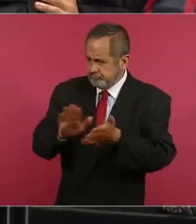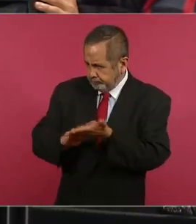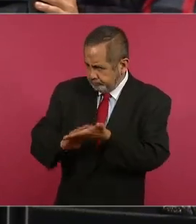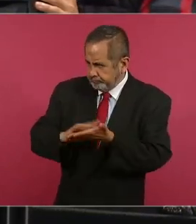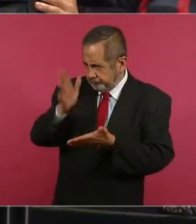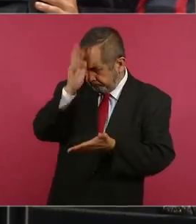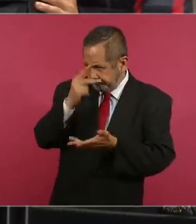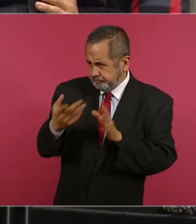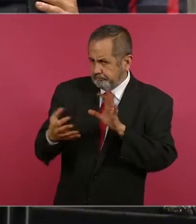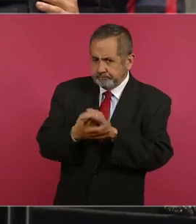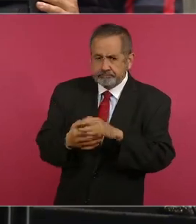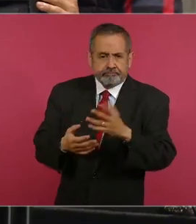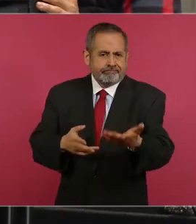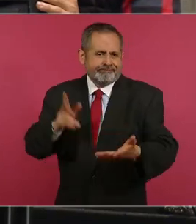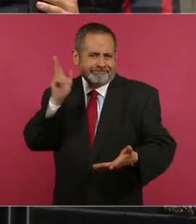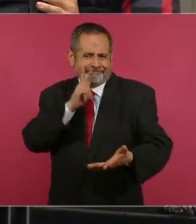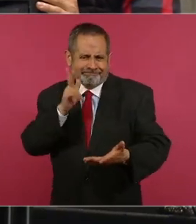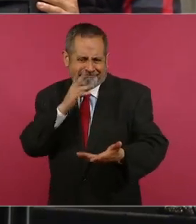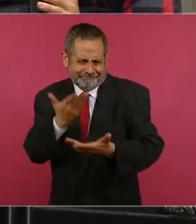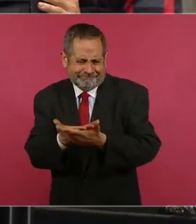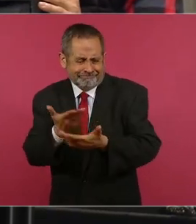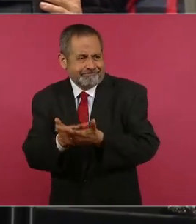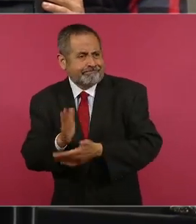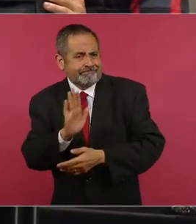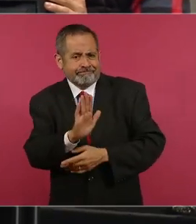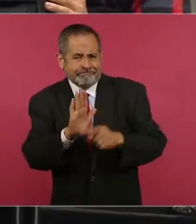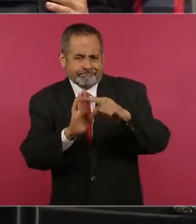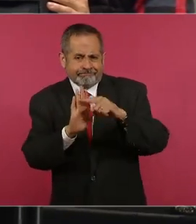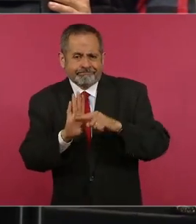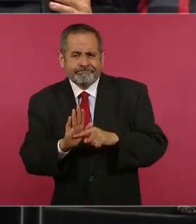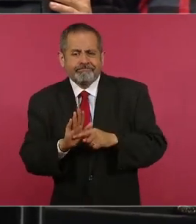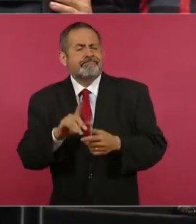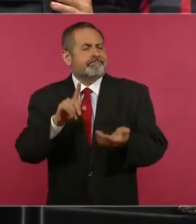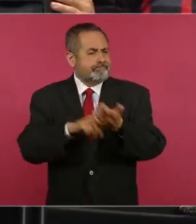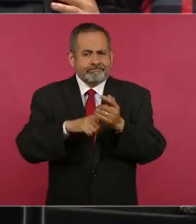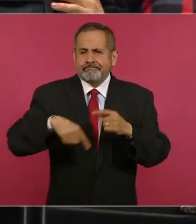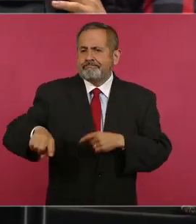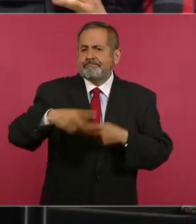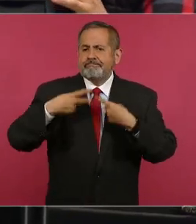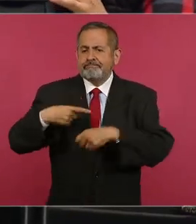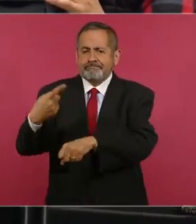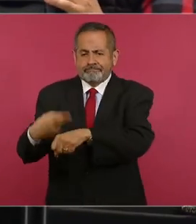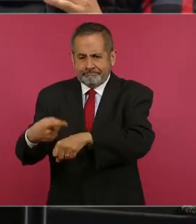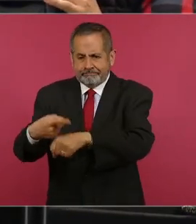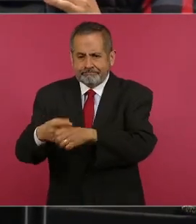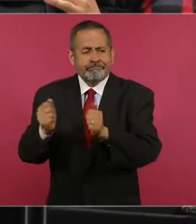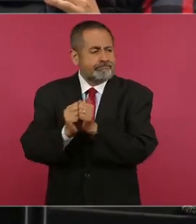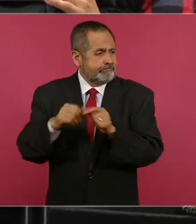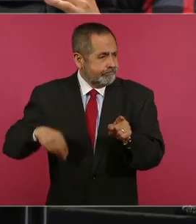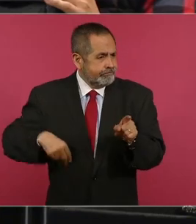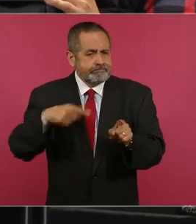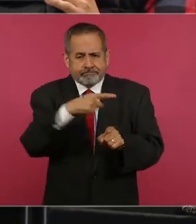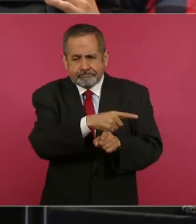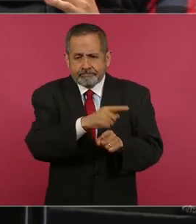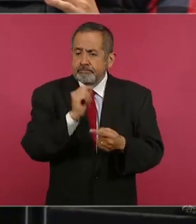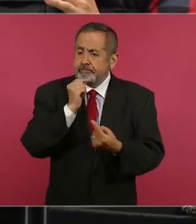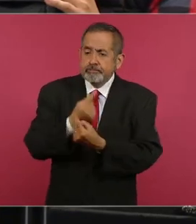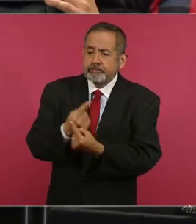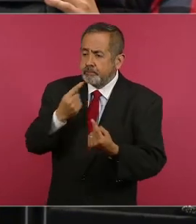se tienen las evidencias científicas de que esto ha dañado la salud de las personas, sobre todo de niñas y niños que